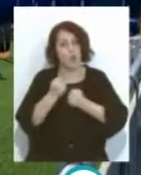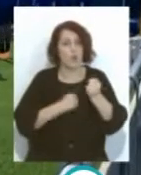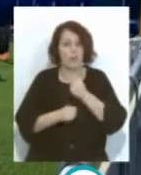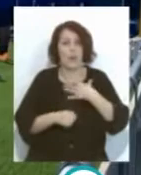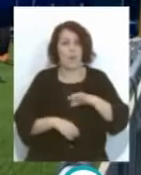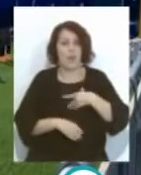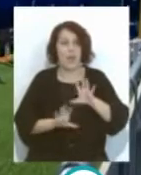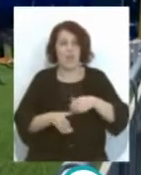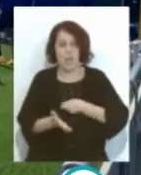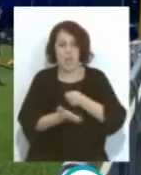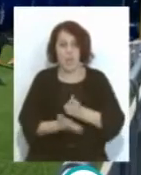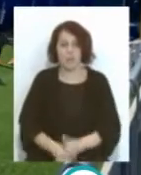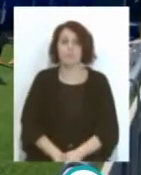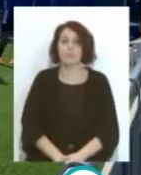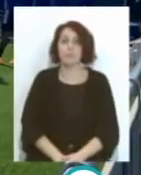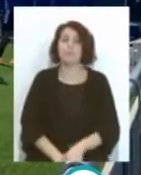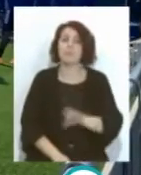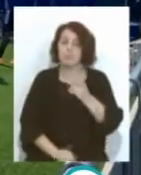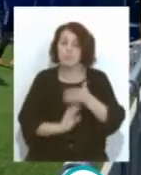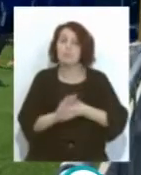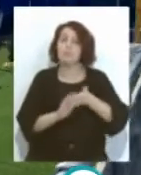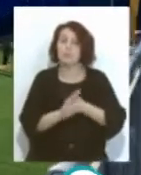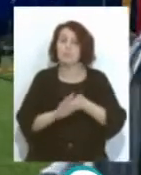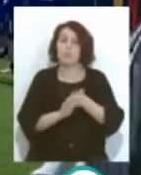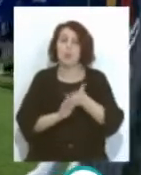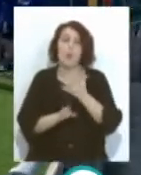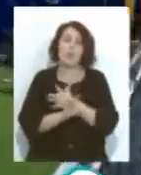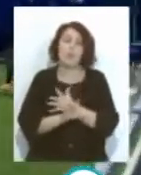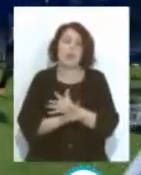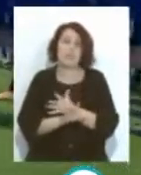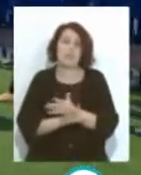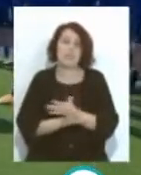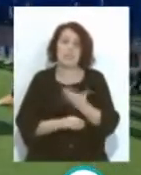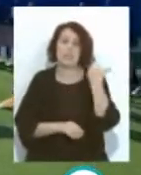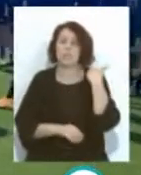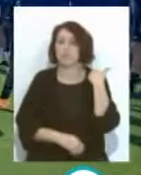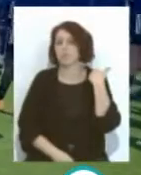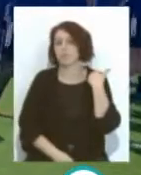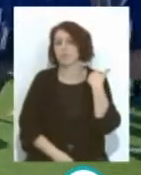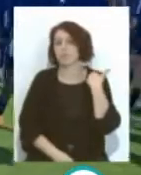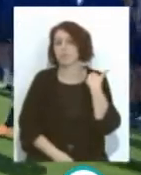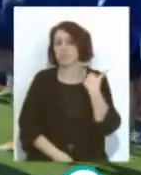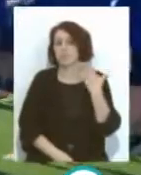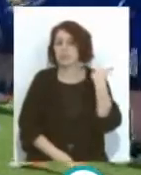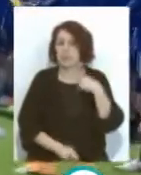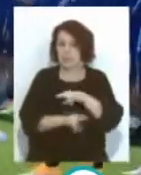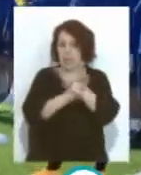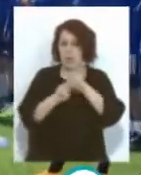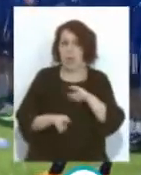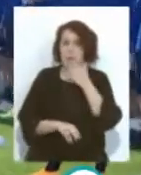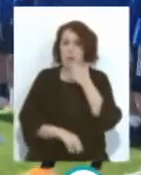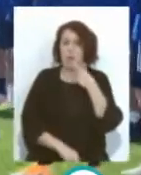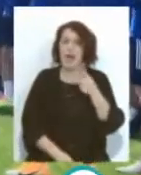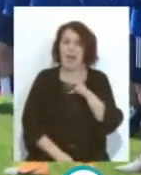el Cádiz Si Se hablaba De jugadores Que habían estado Inclusive Siendo internacional Como